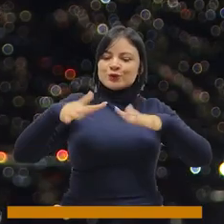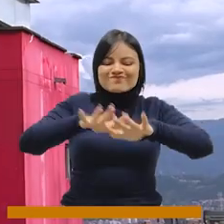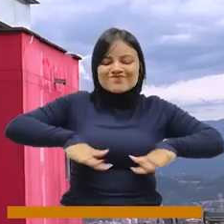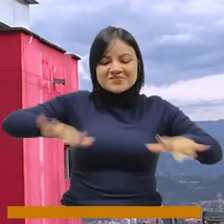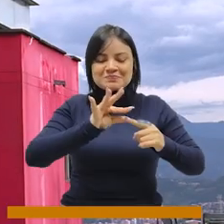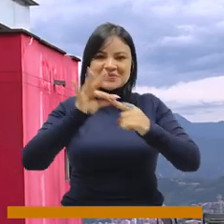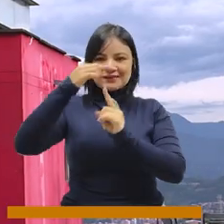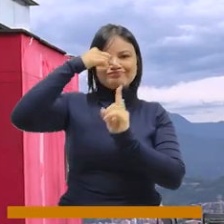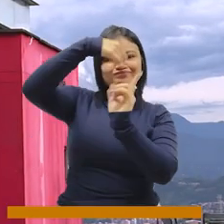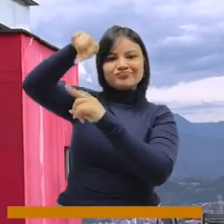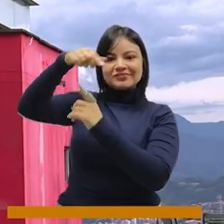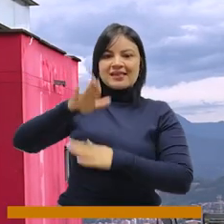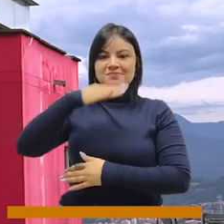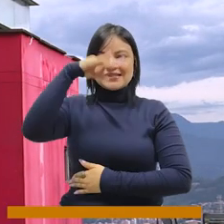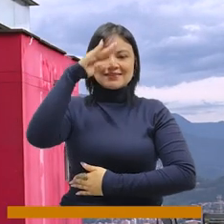turístico de la ciudad.